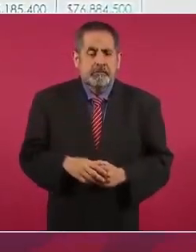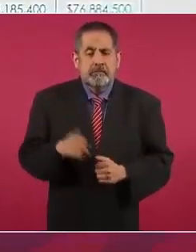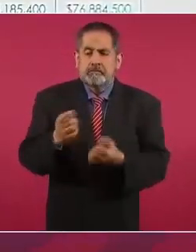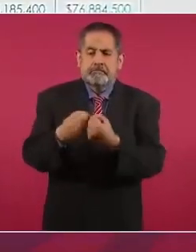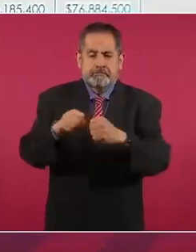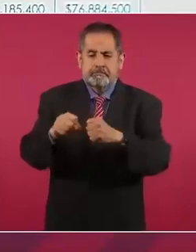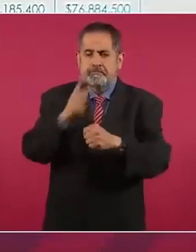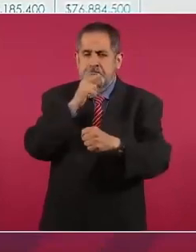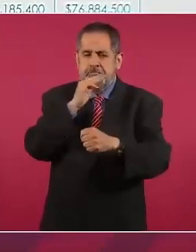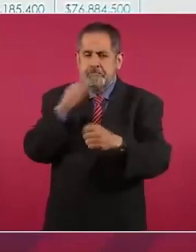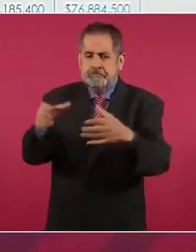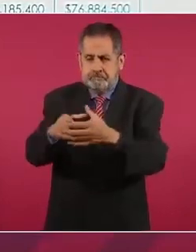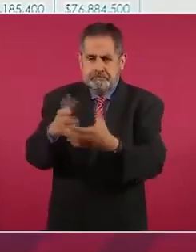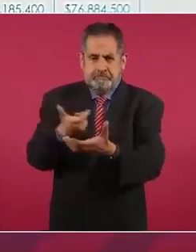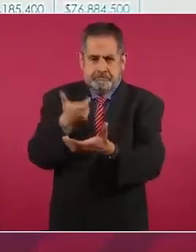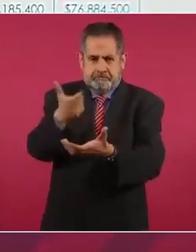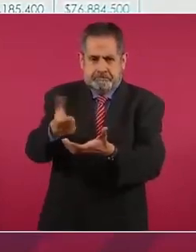sociedad.